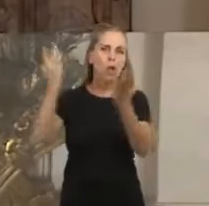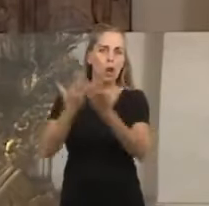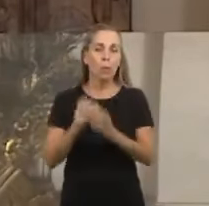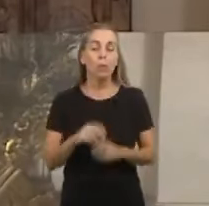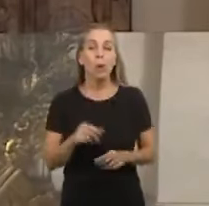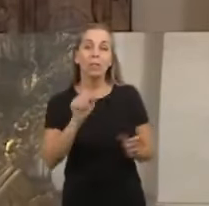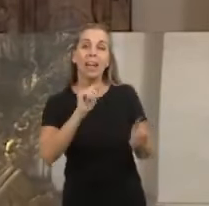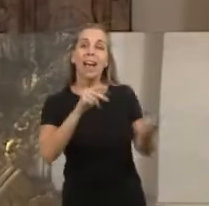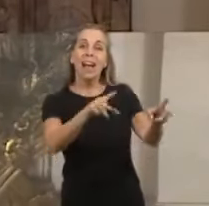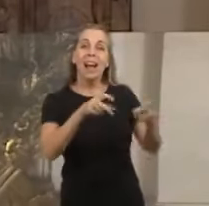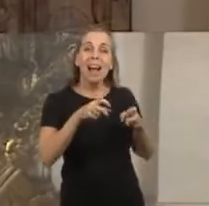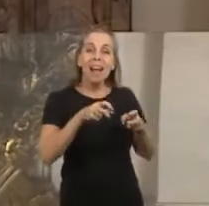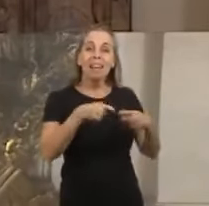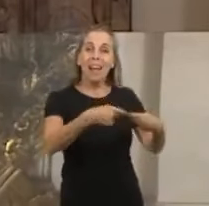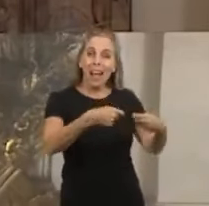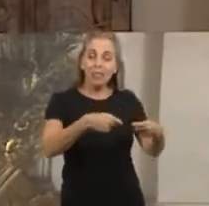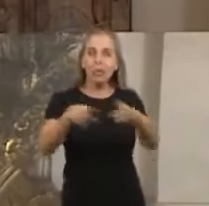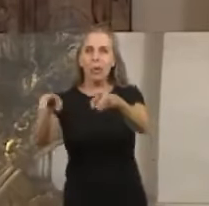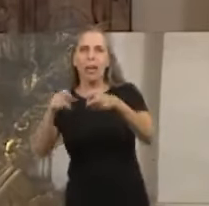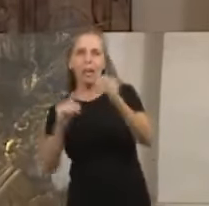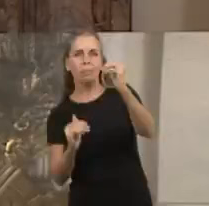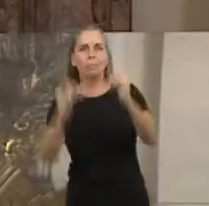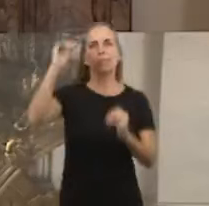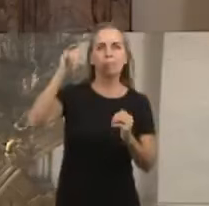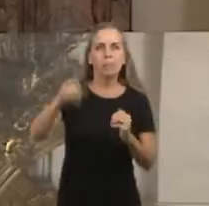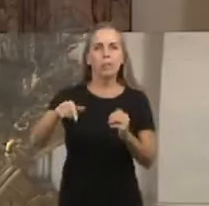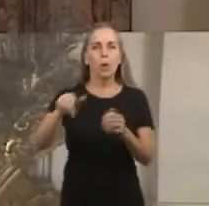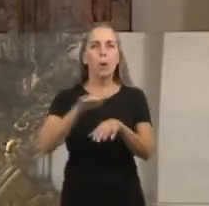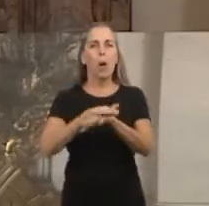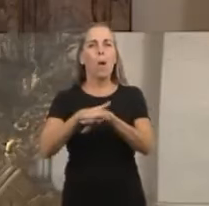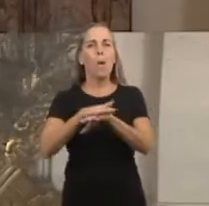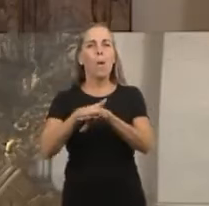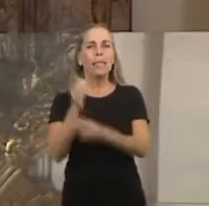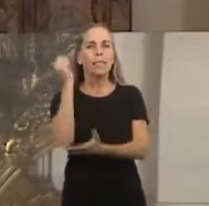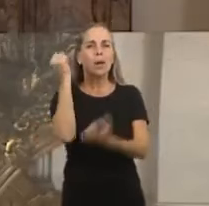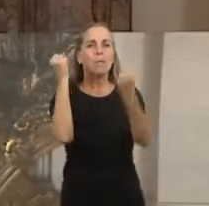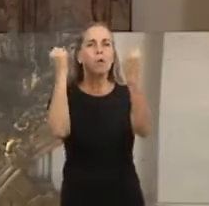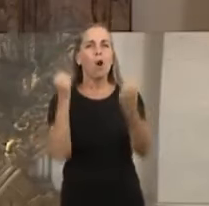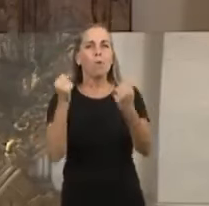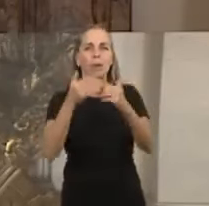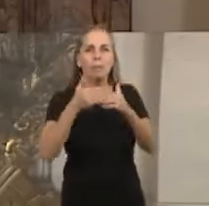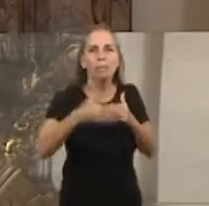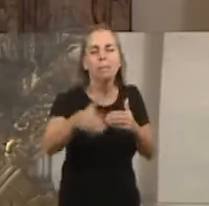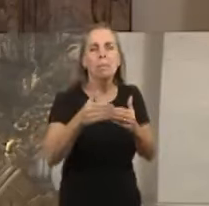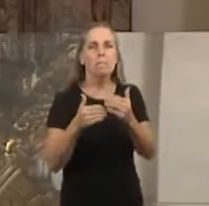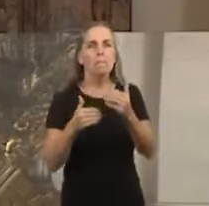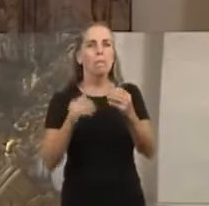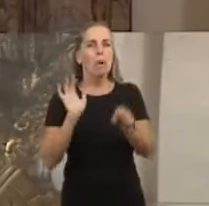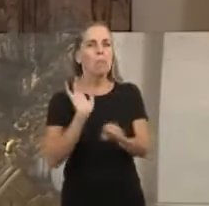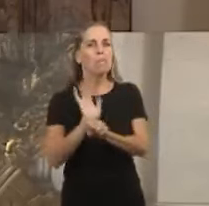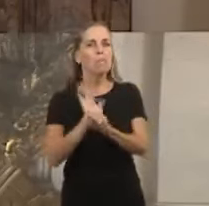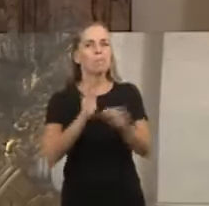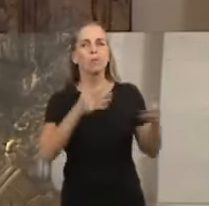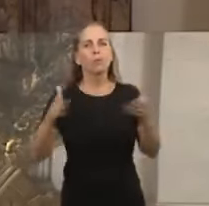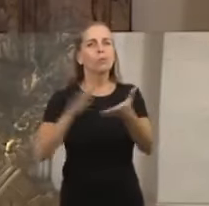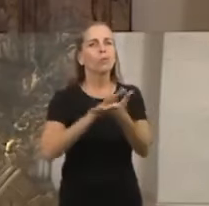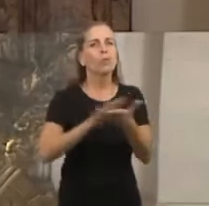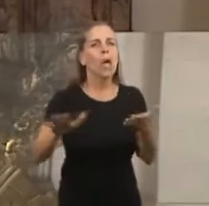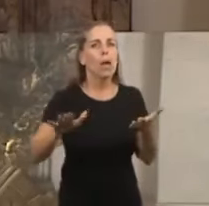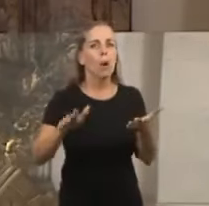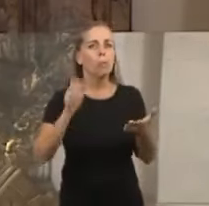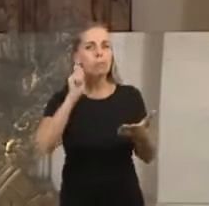es la piedra angular desde la cual construimos la nueva era de prosperidad de la Argentina. Haber logrado ese superávit en Argentina,